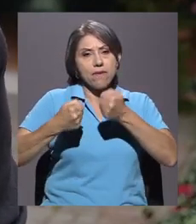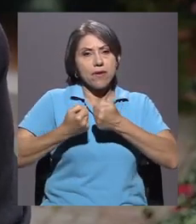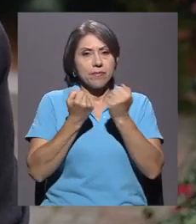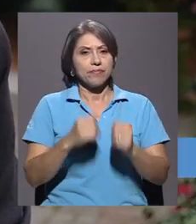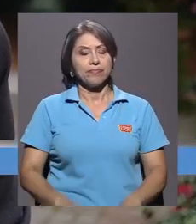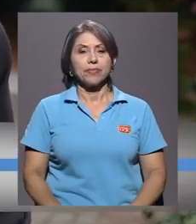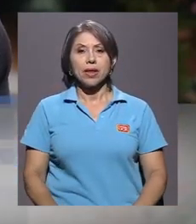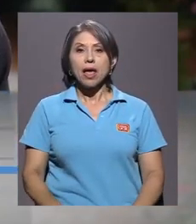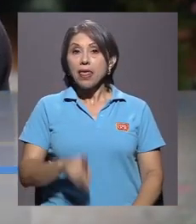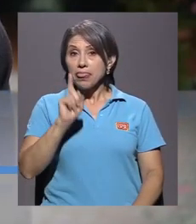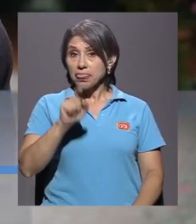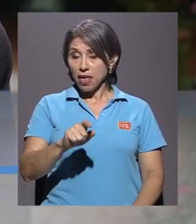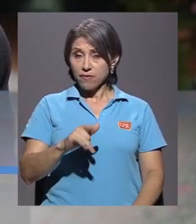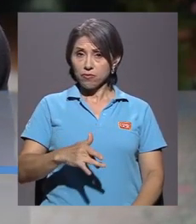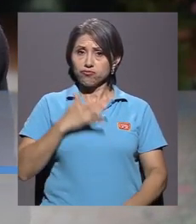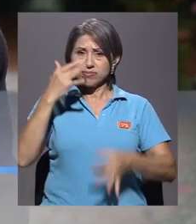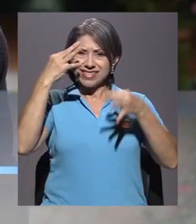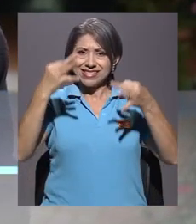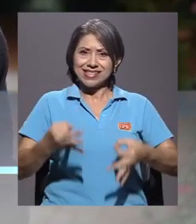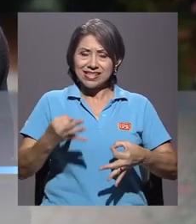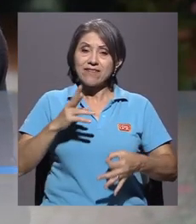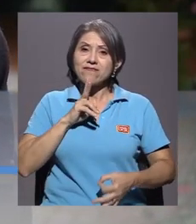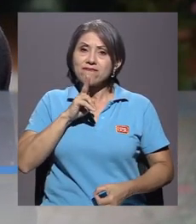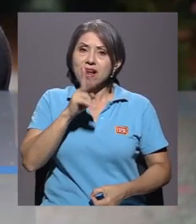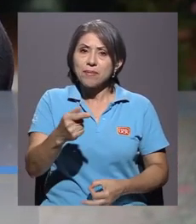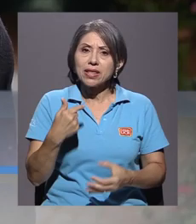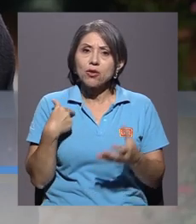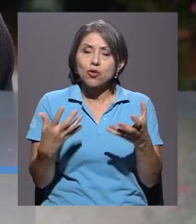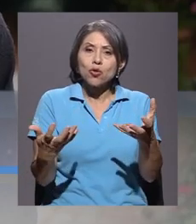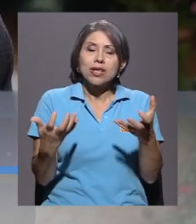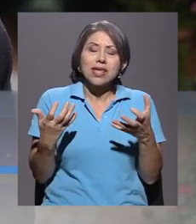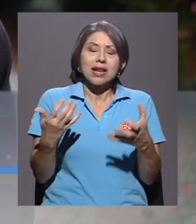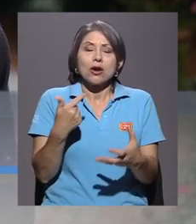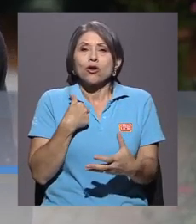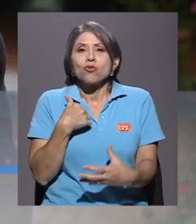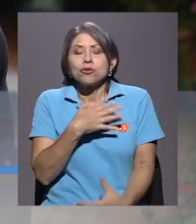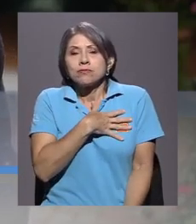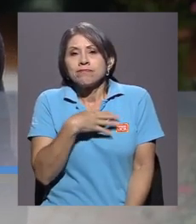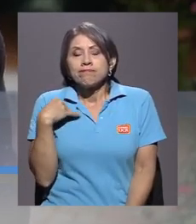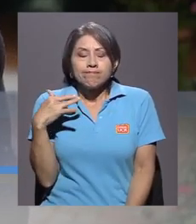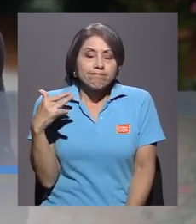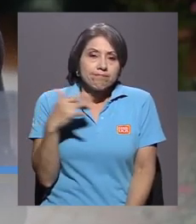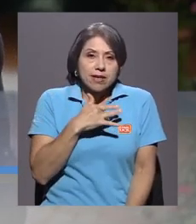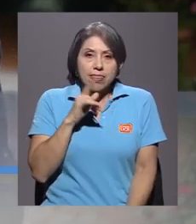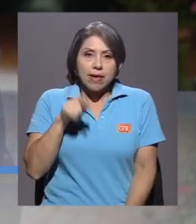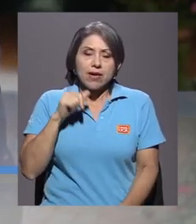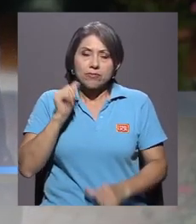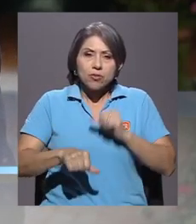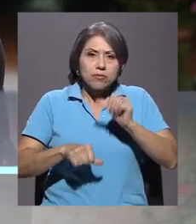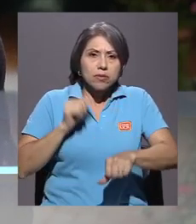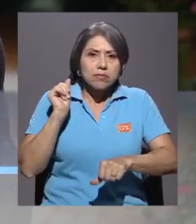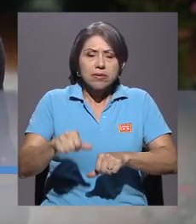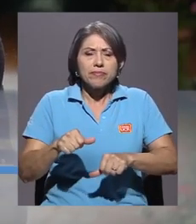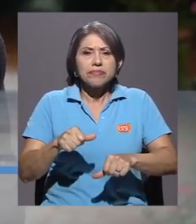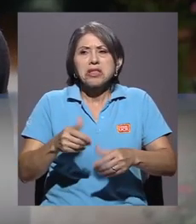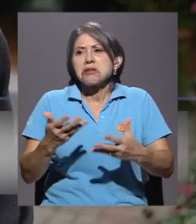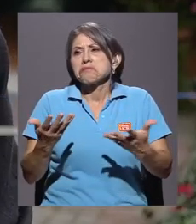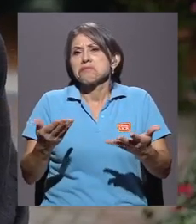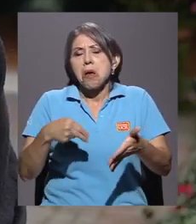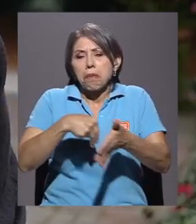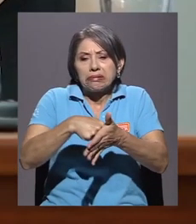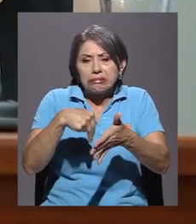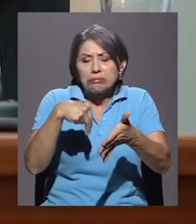Estar decidida realmente por lo que uno quiere y le apasiona y luchar por ello. Y no importar cuáles